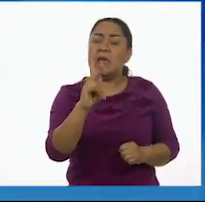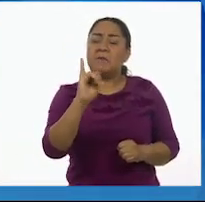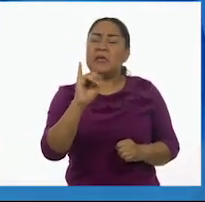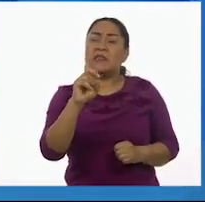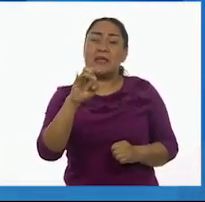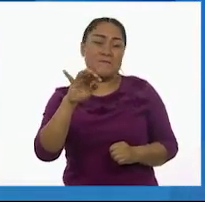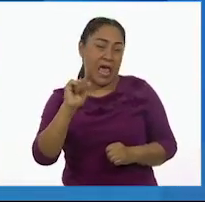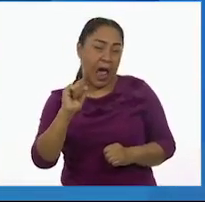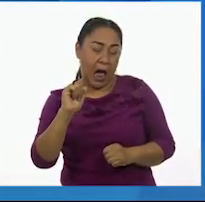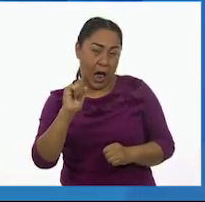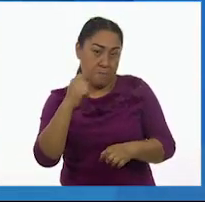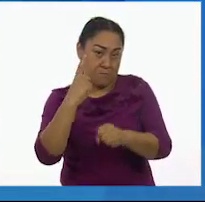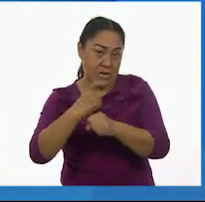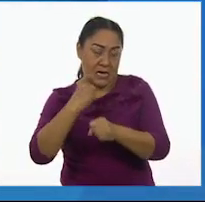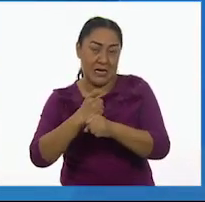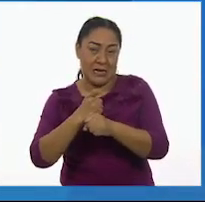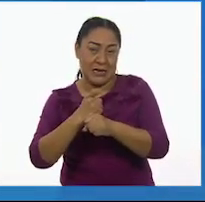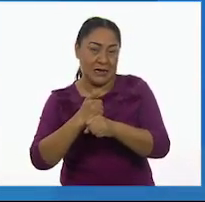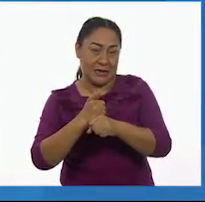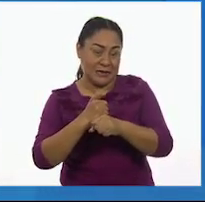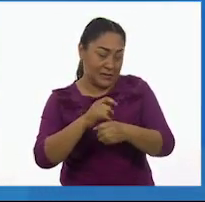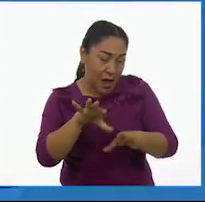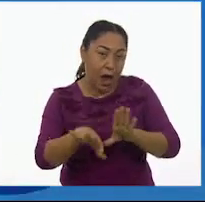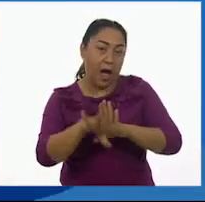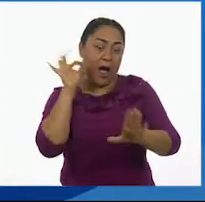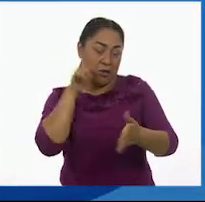que fue la primera que encontramos en el diccionario.